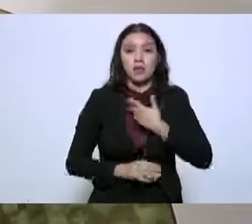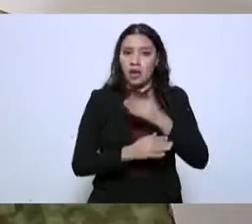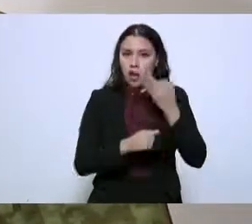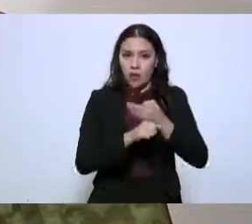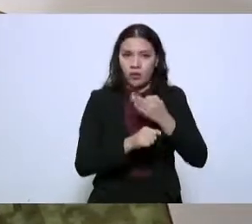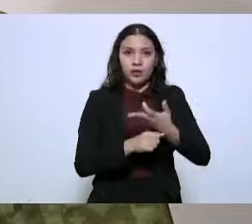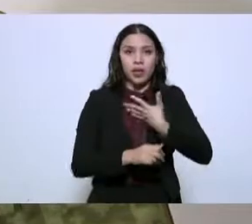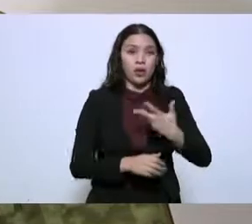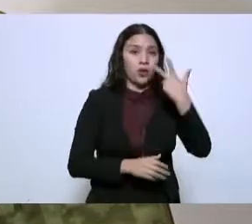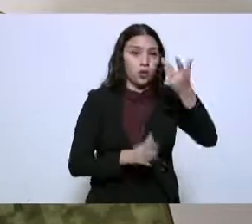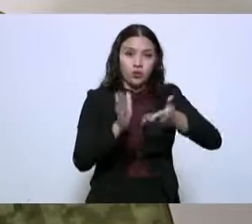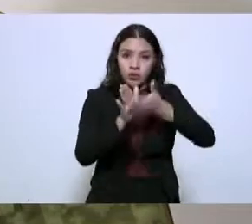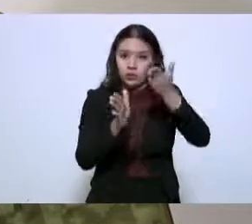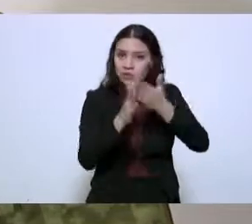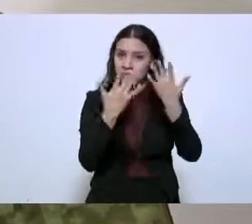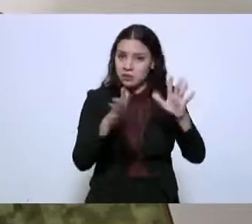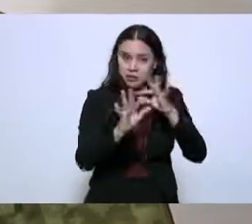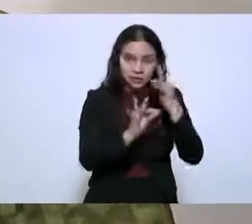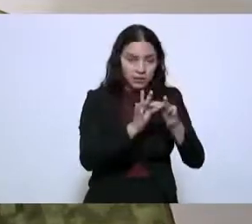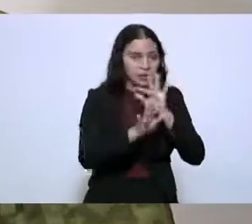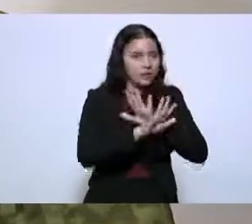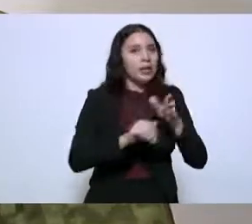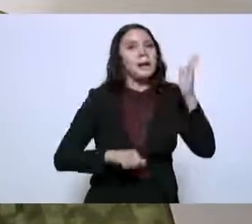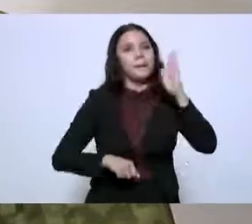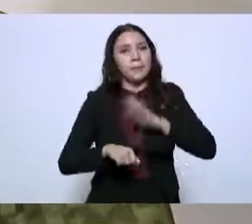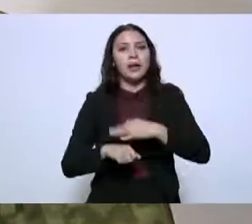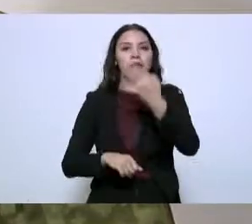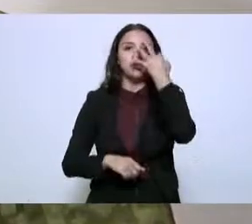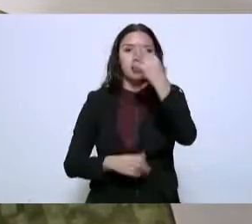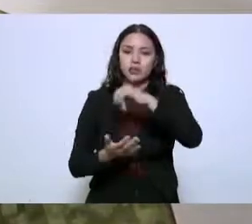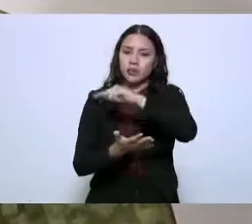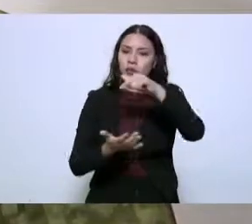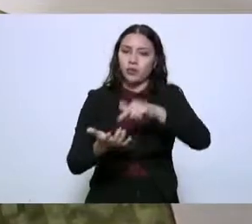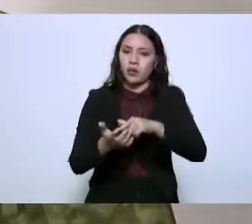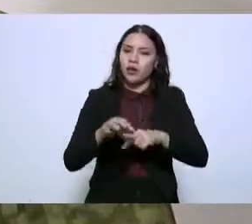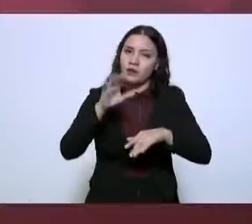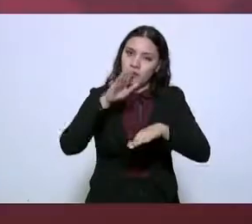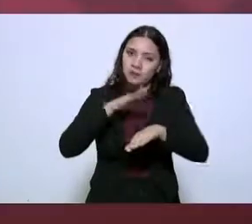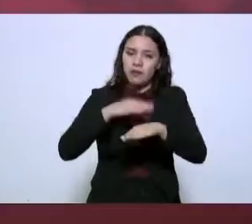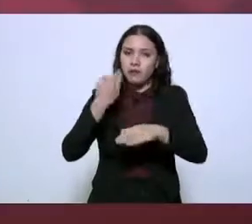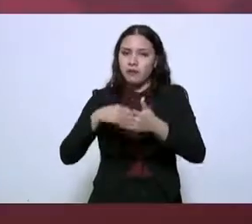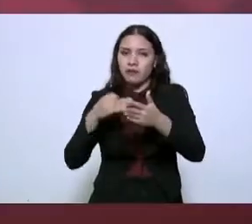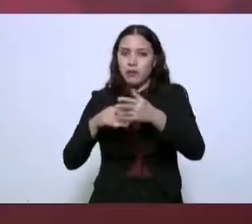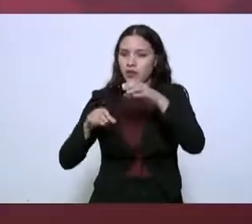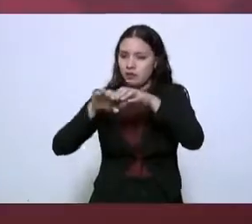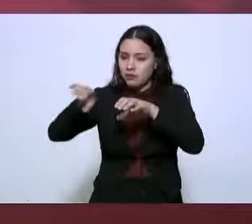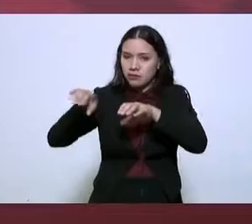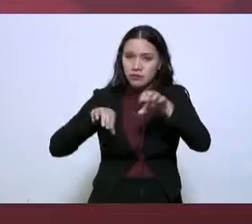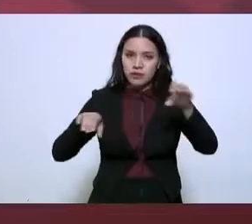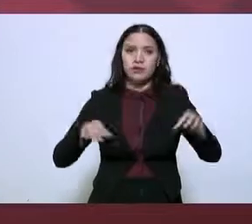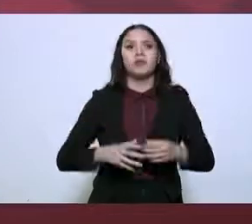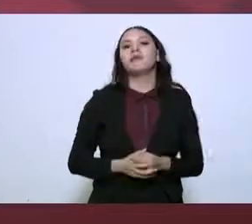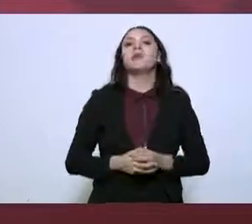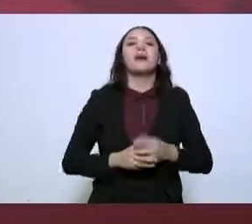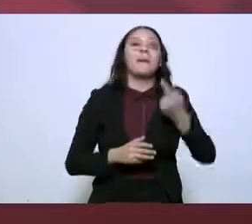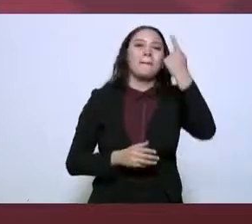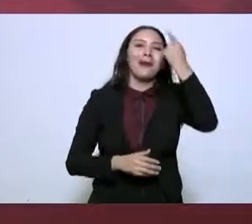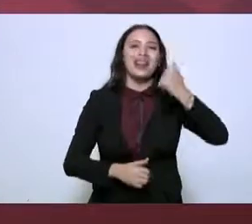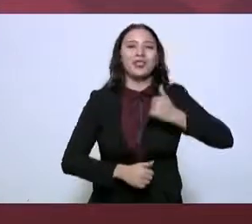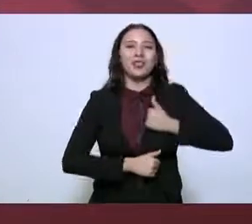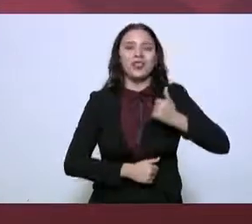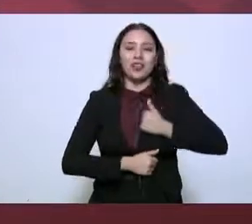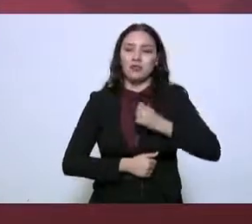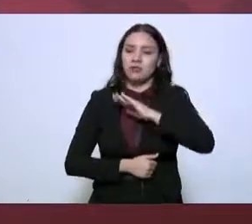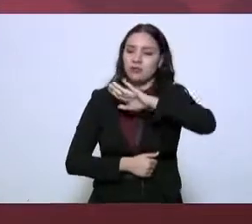construidas y además tres instalaciones que fueron cedidas, instalaciones del Ejército